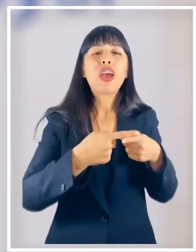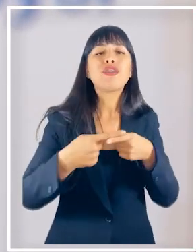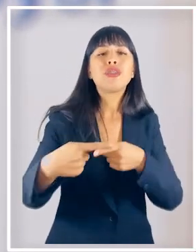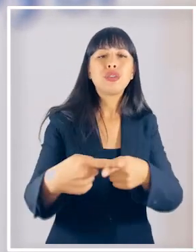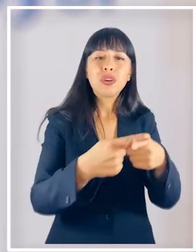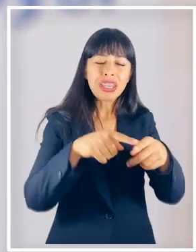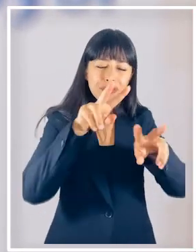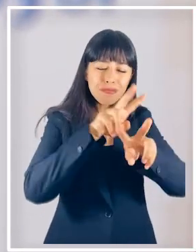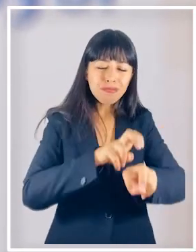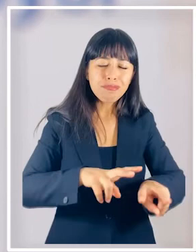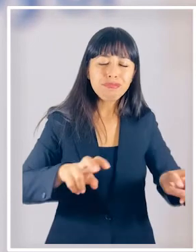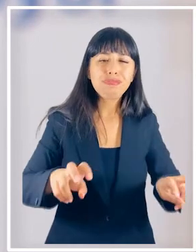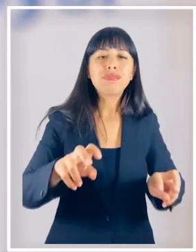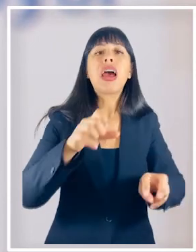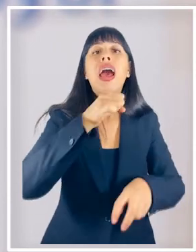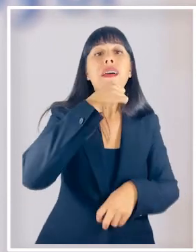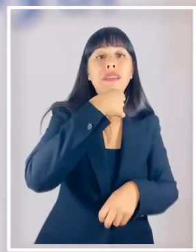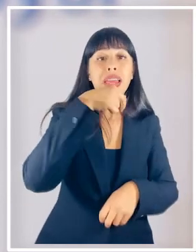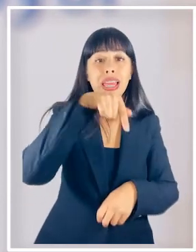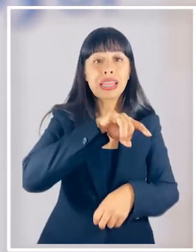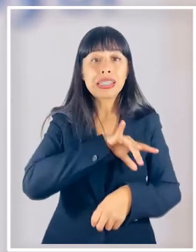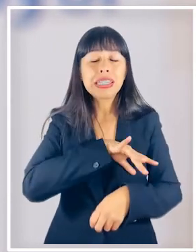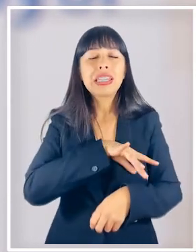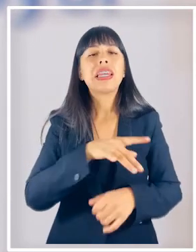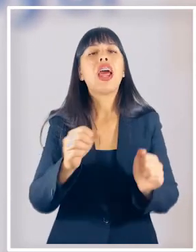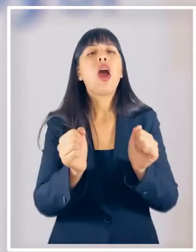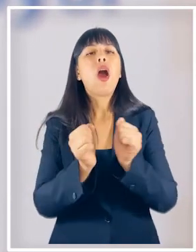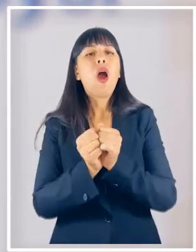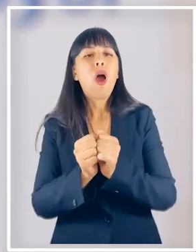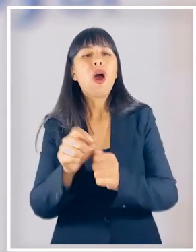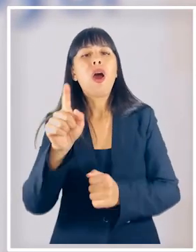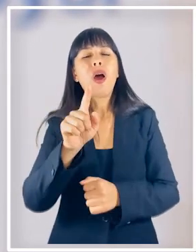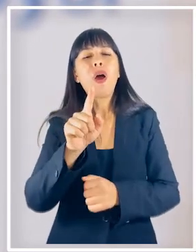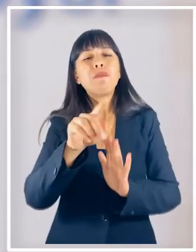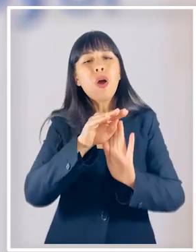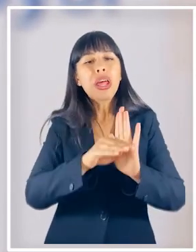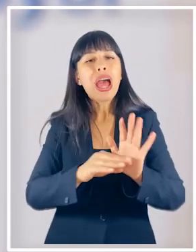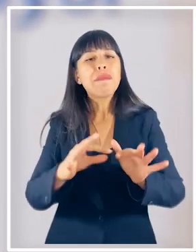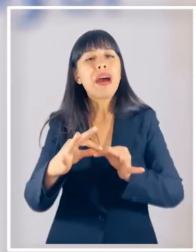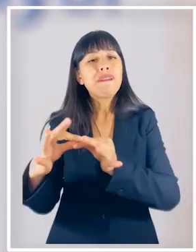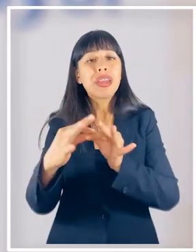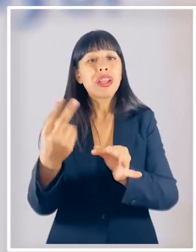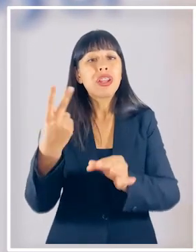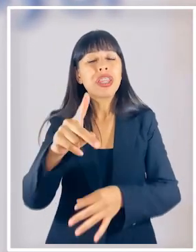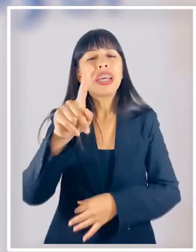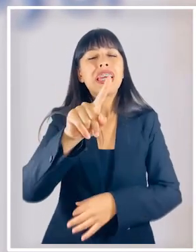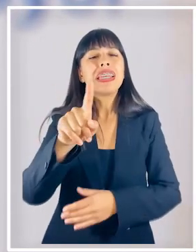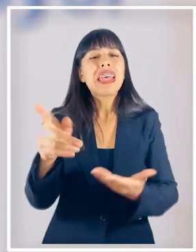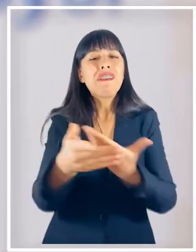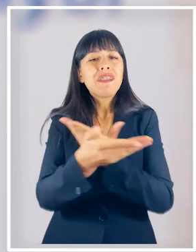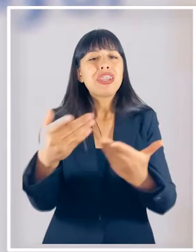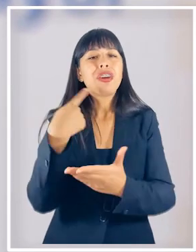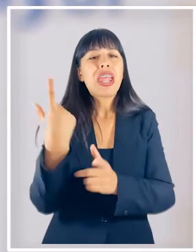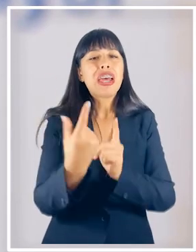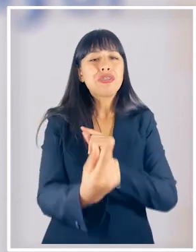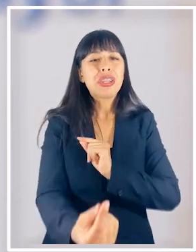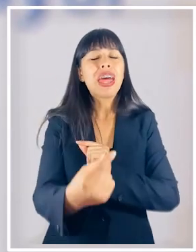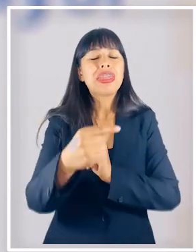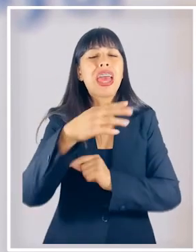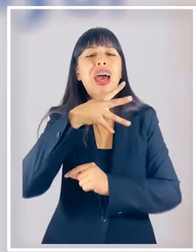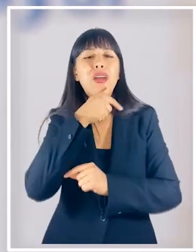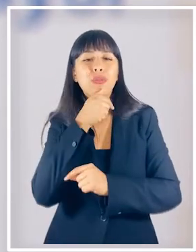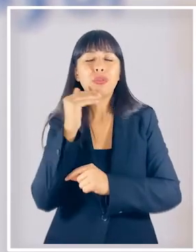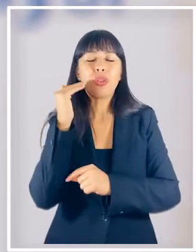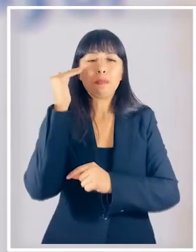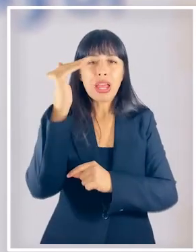por la sociedad de geriatría y gerontología de chile en conjunto con el programa vínculos de cenama y su plan de